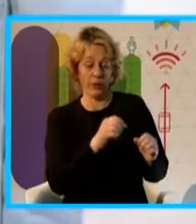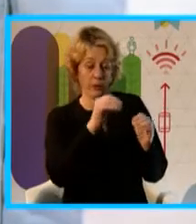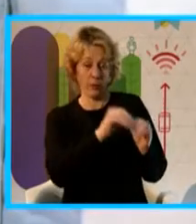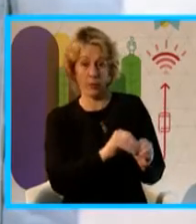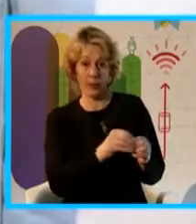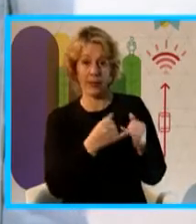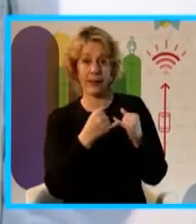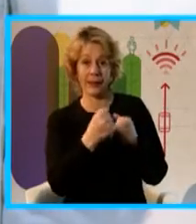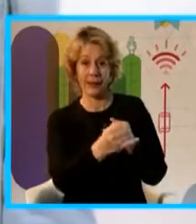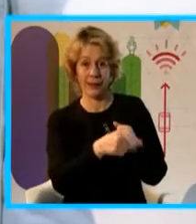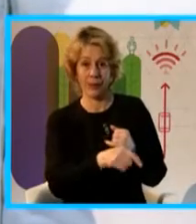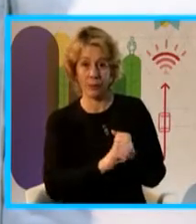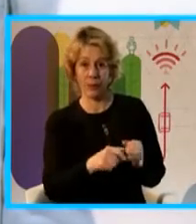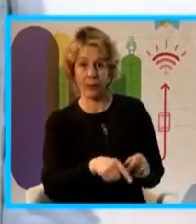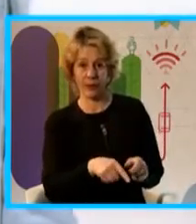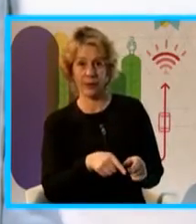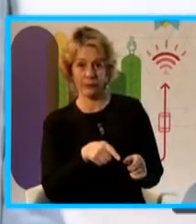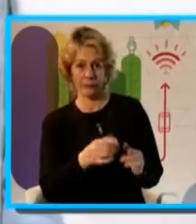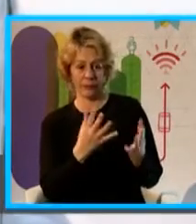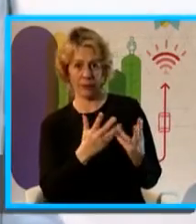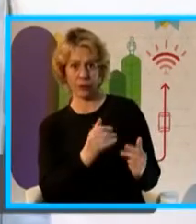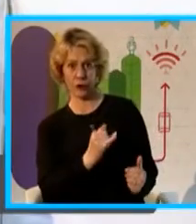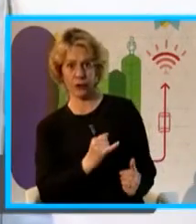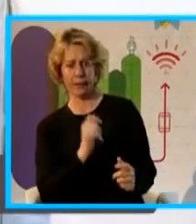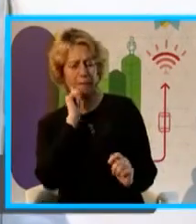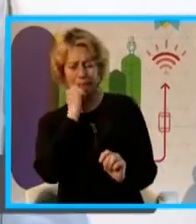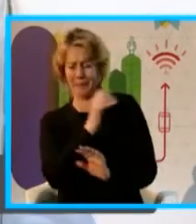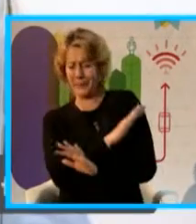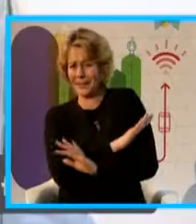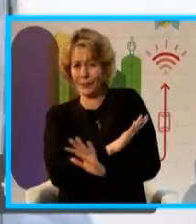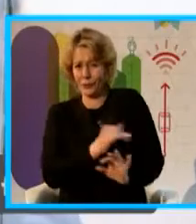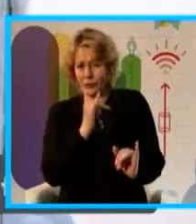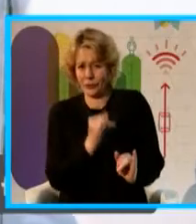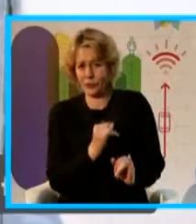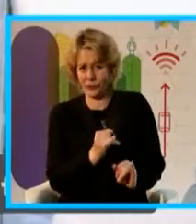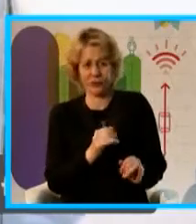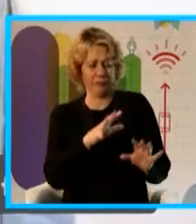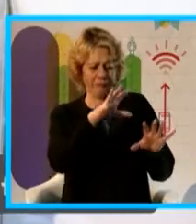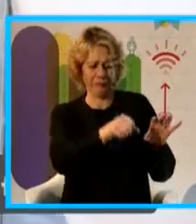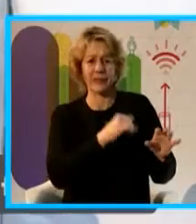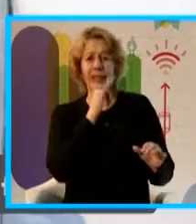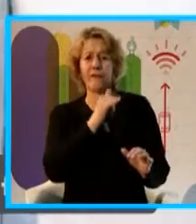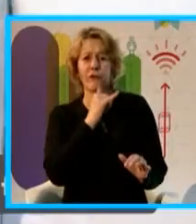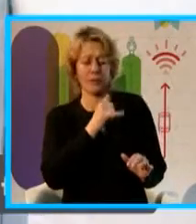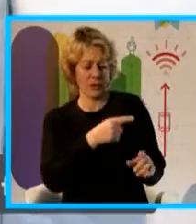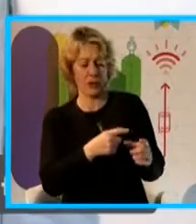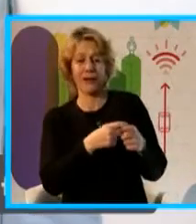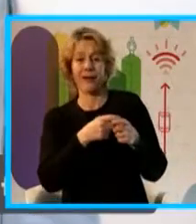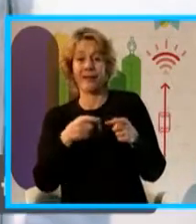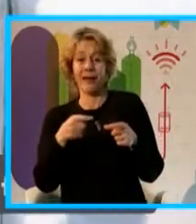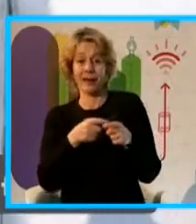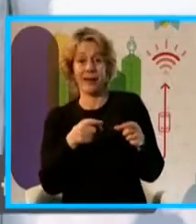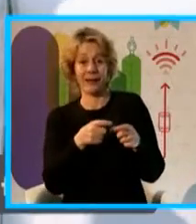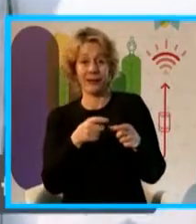nosotros no. Entonces, ese equipo funcionaba precioso, capturaba la información en una tarjeta y